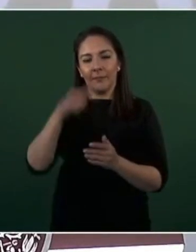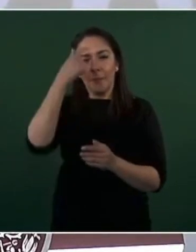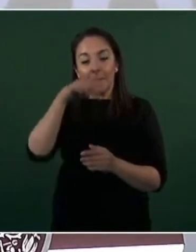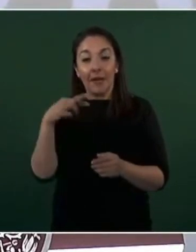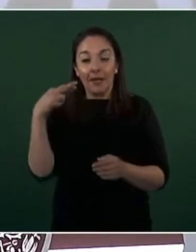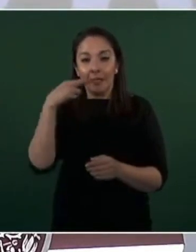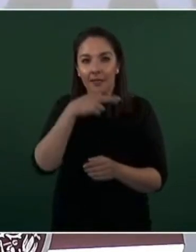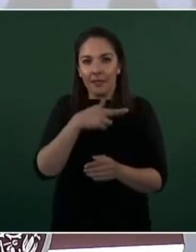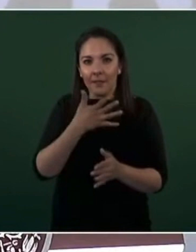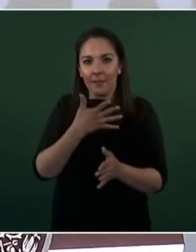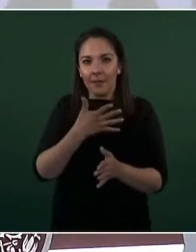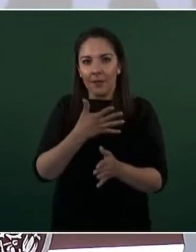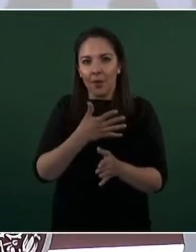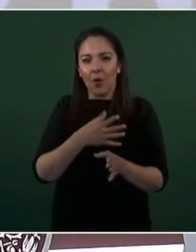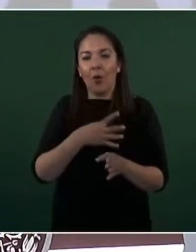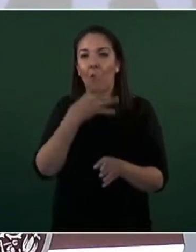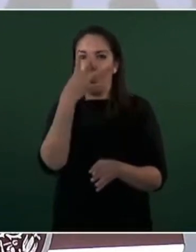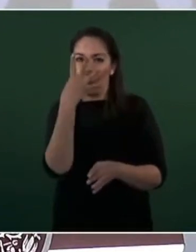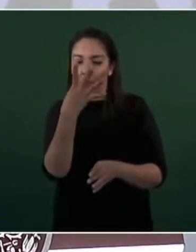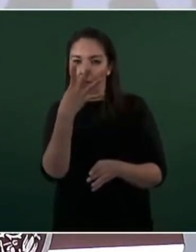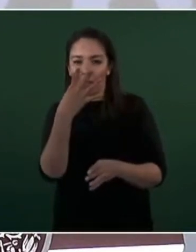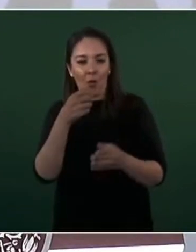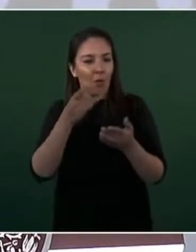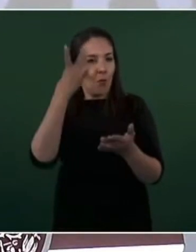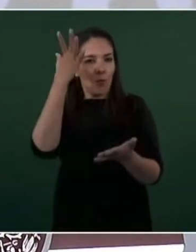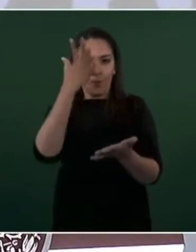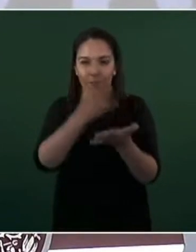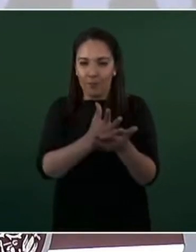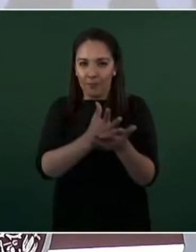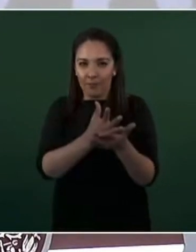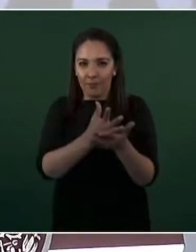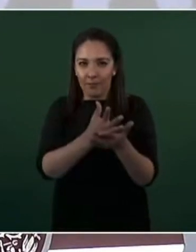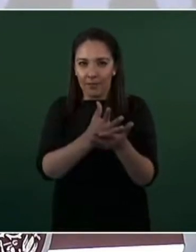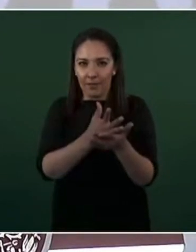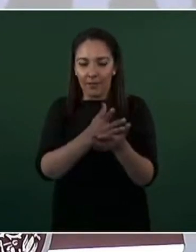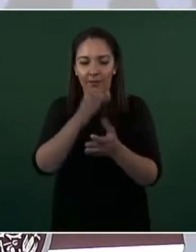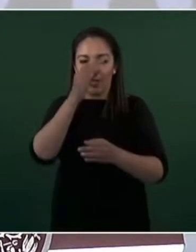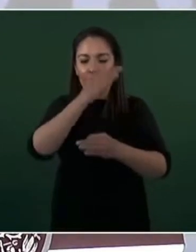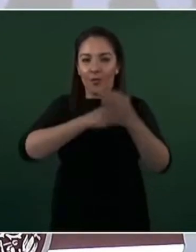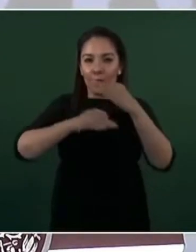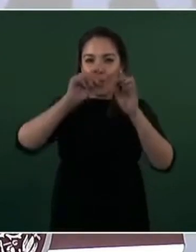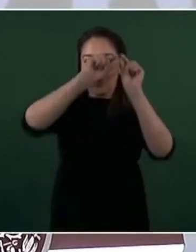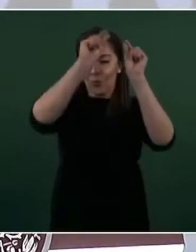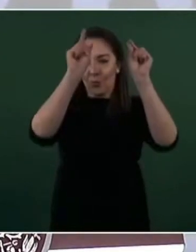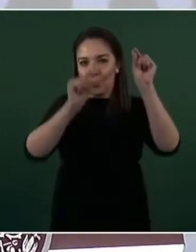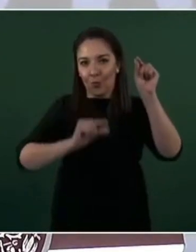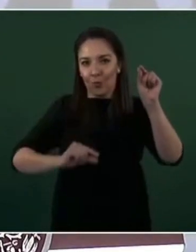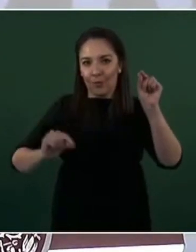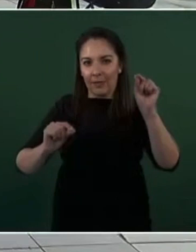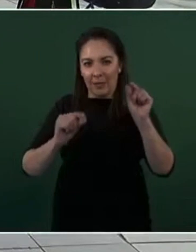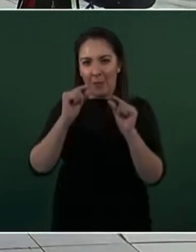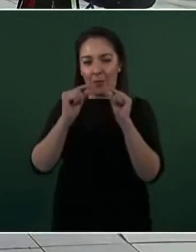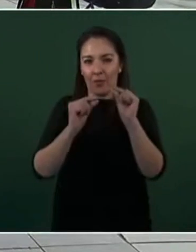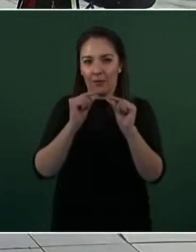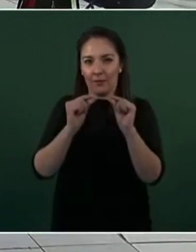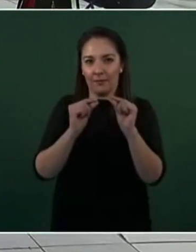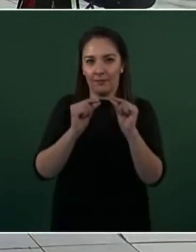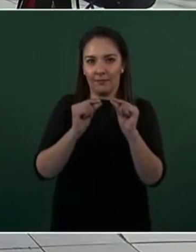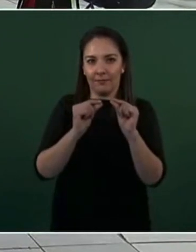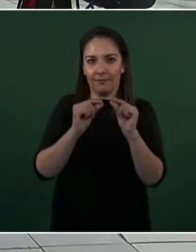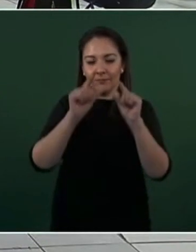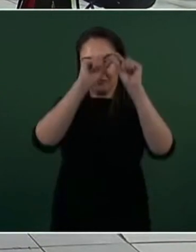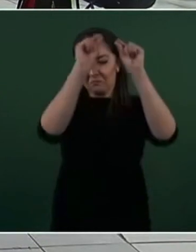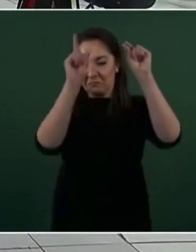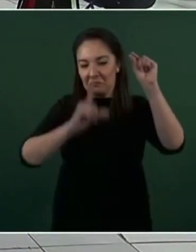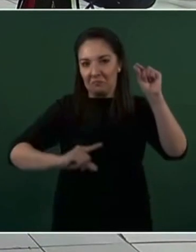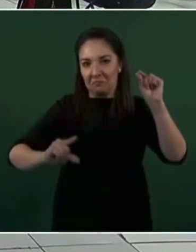a los cuatro únicos casos que encontramos en todo México, muy pocos para hacer en todo el